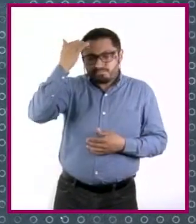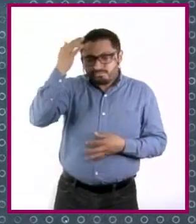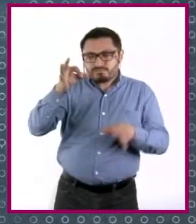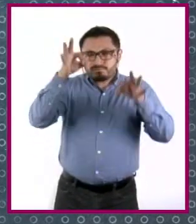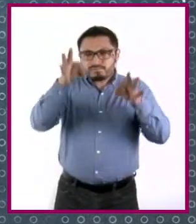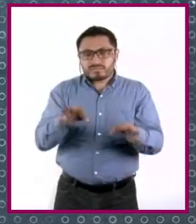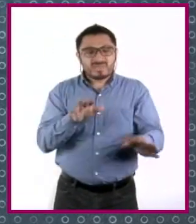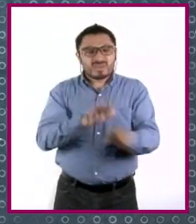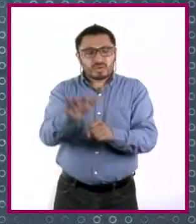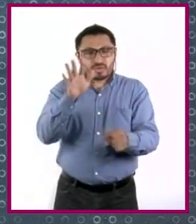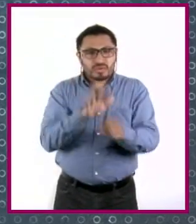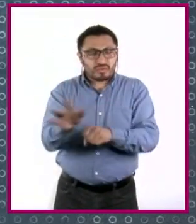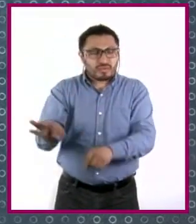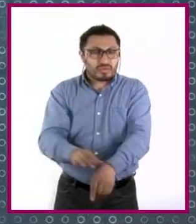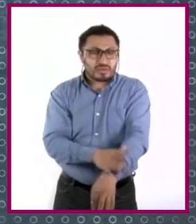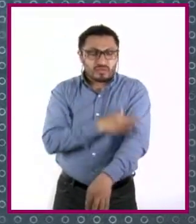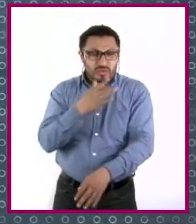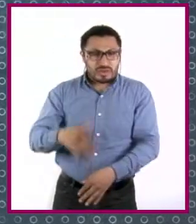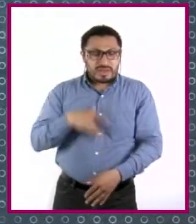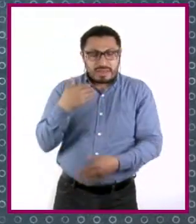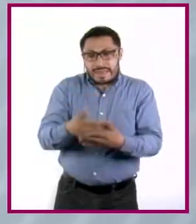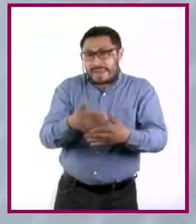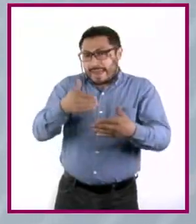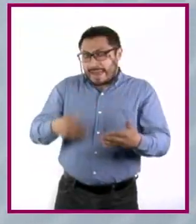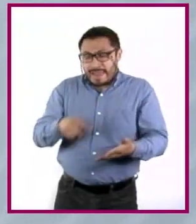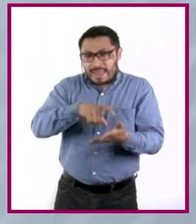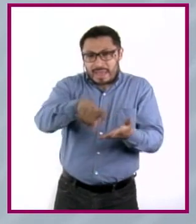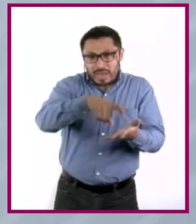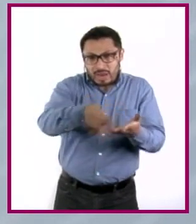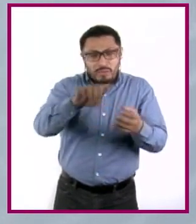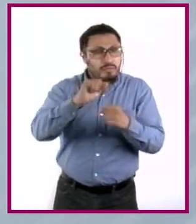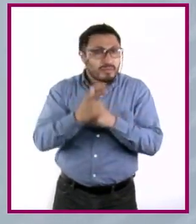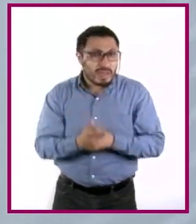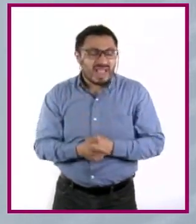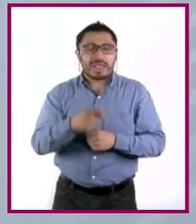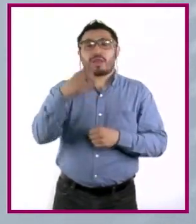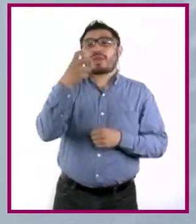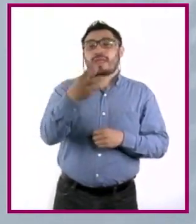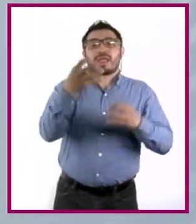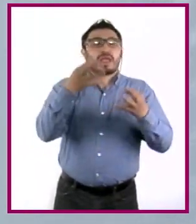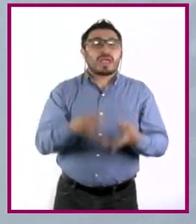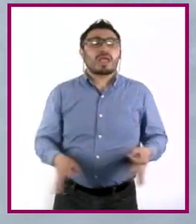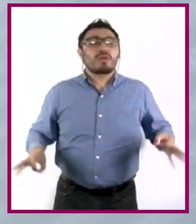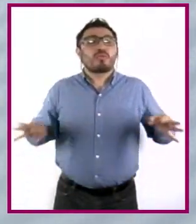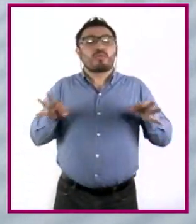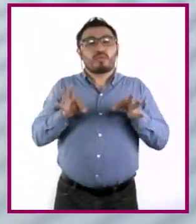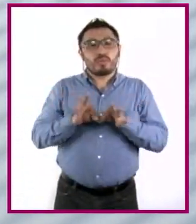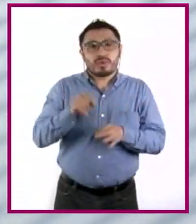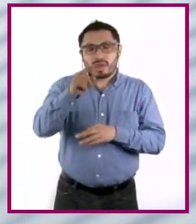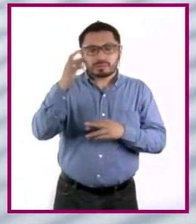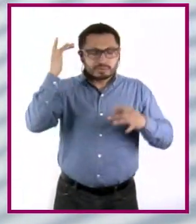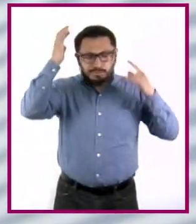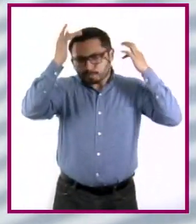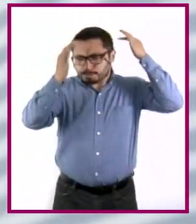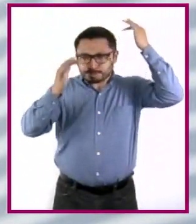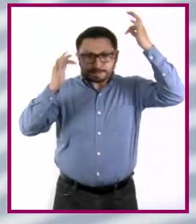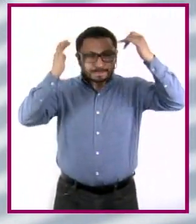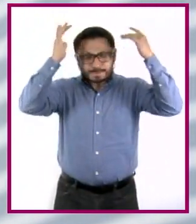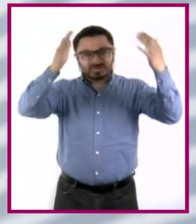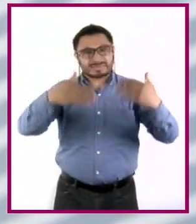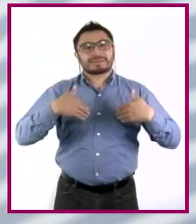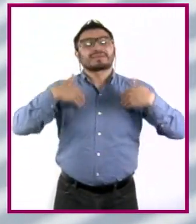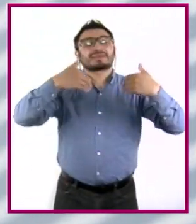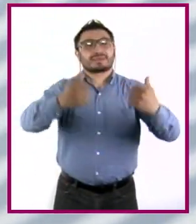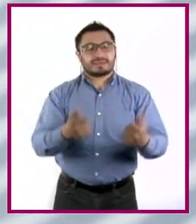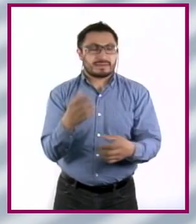que sentimos antes de hacer una compra o inversión. Pues son elementos clave en la manera en la que analizamos o interpretamos